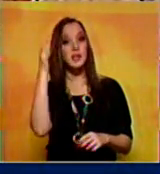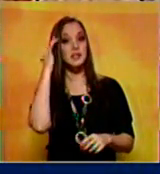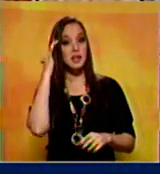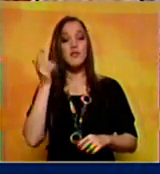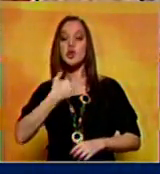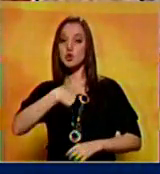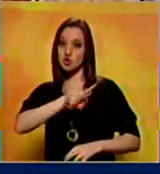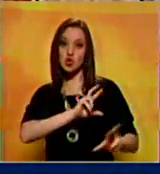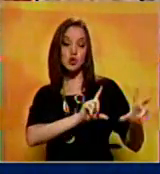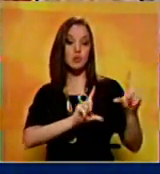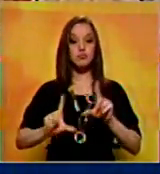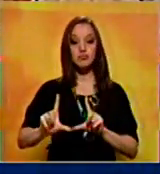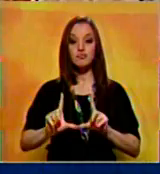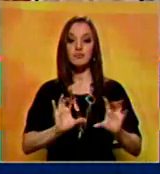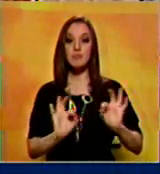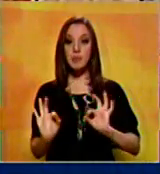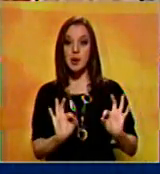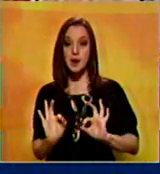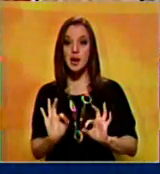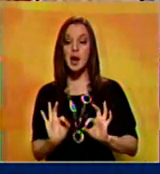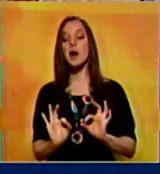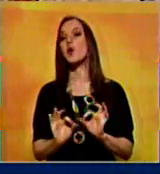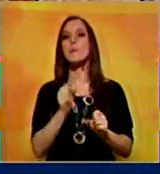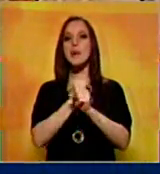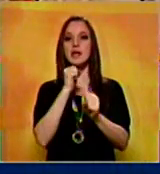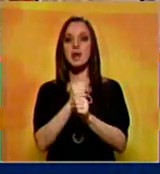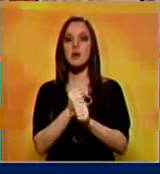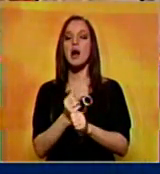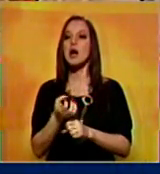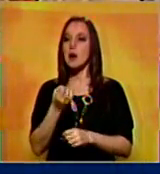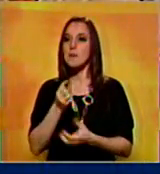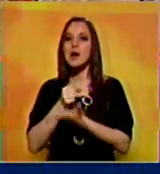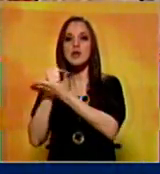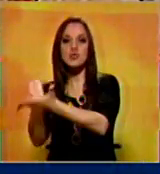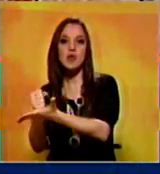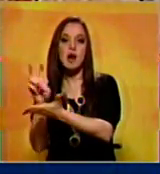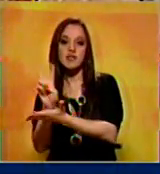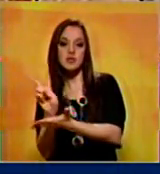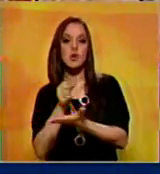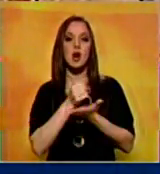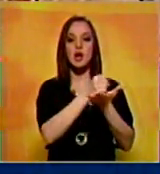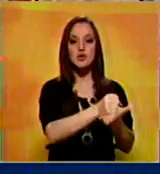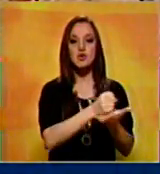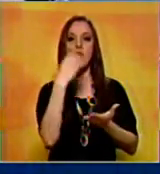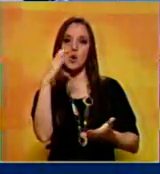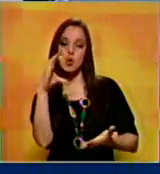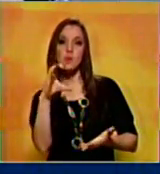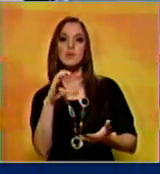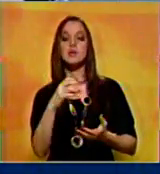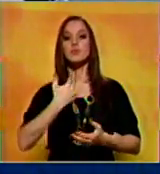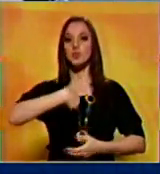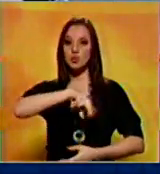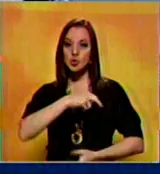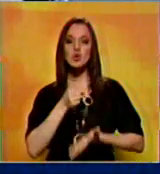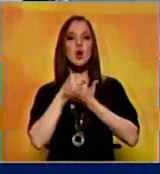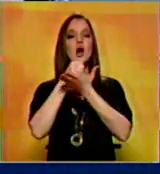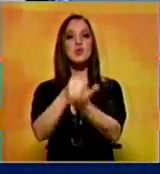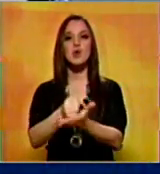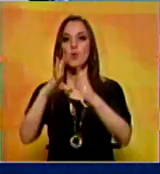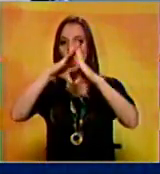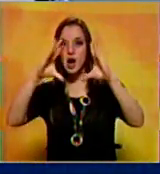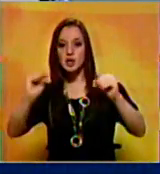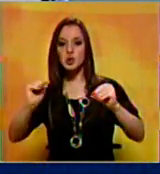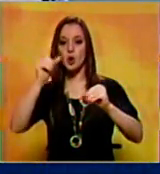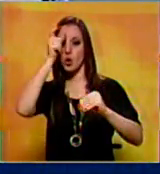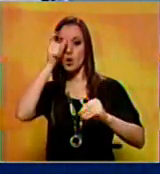en todo lo que nos convenga a Venezuela y a Colombia seguiremos cumpliendo a nuestros ciudadanos en Venezuela